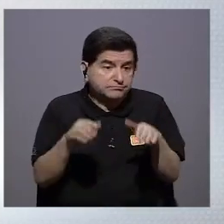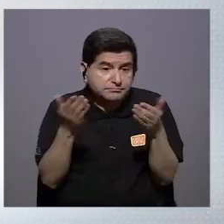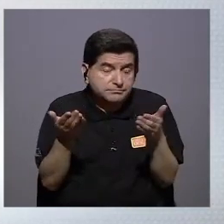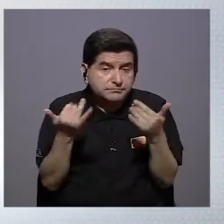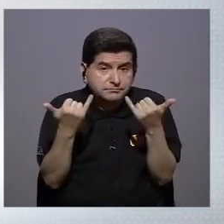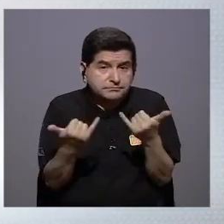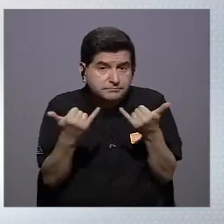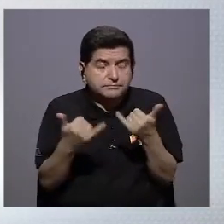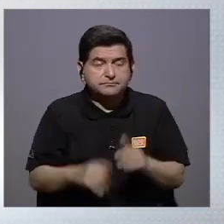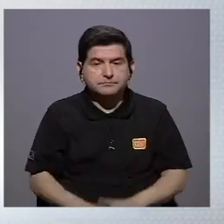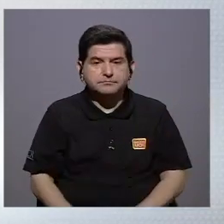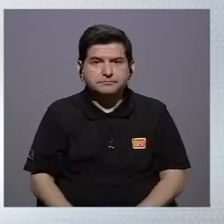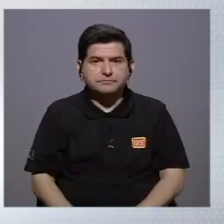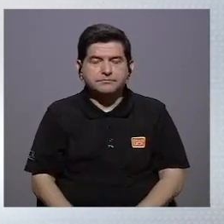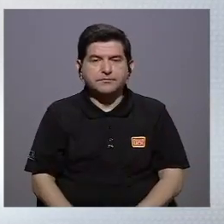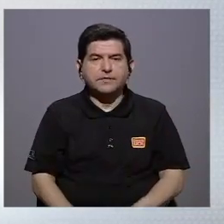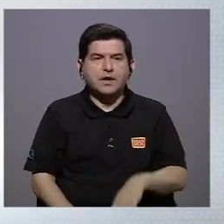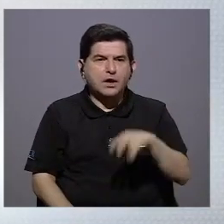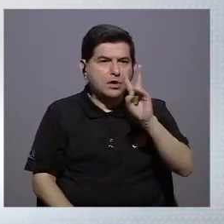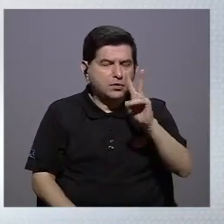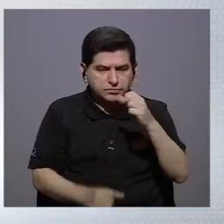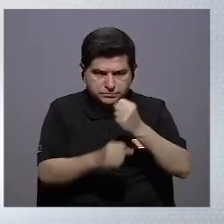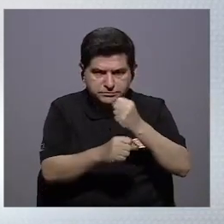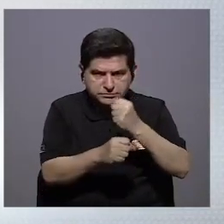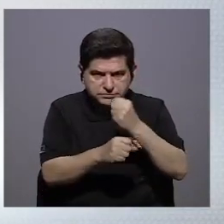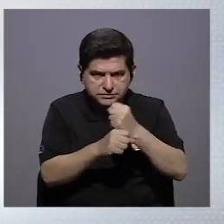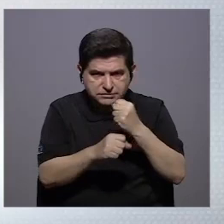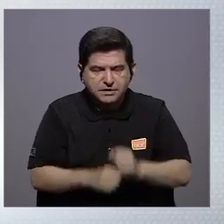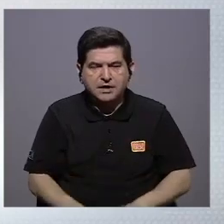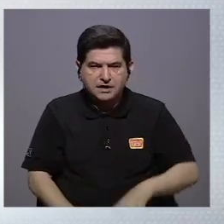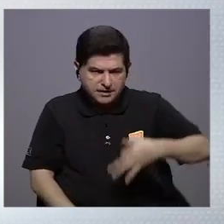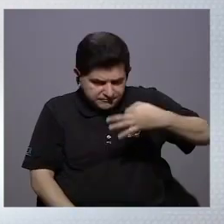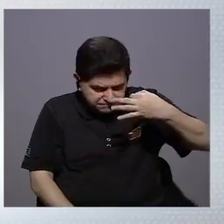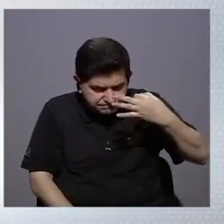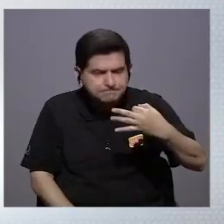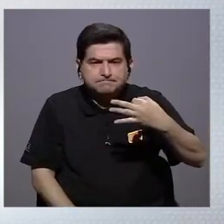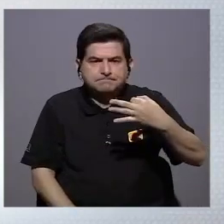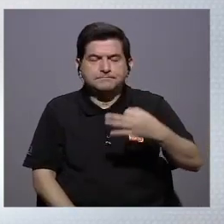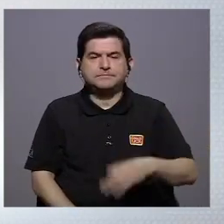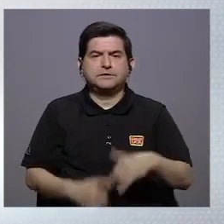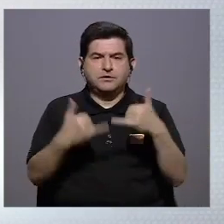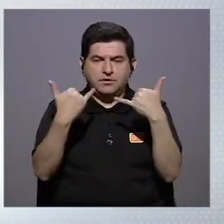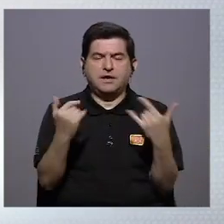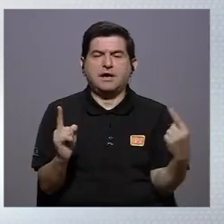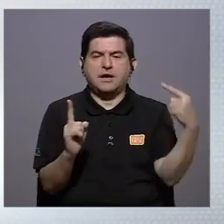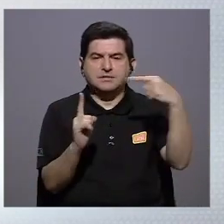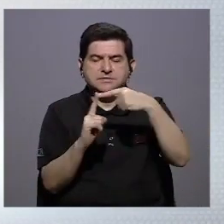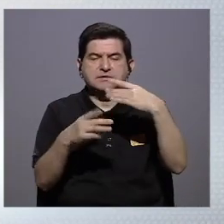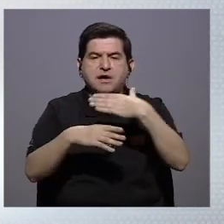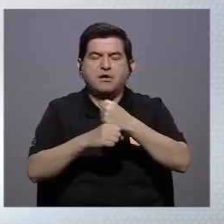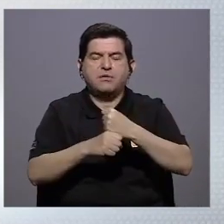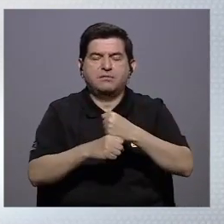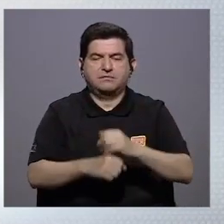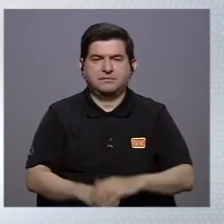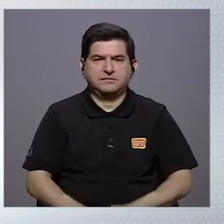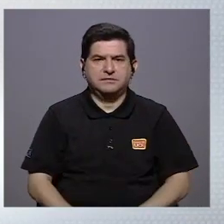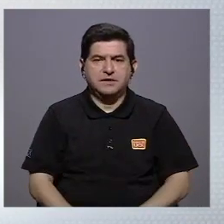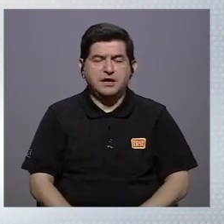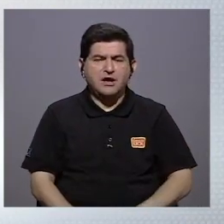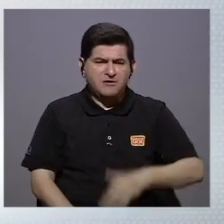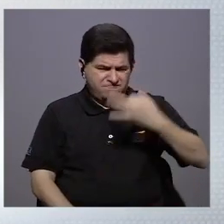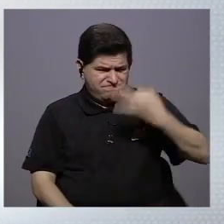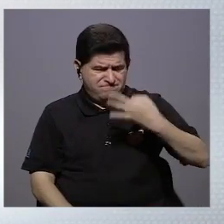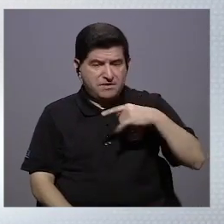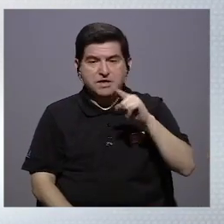cómo estáis vosotros en el año académico, pues los docentes deberían trabajar en afianzar lo que se ha hecho hasta ahora,